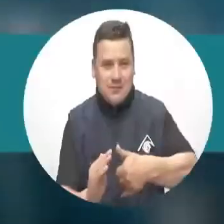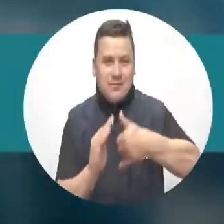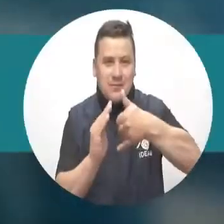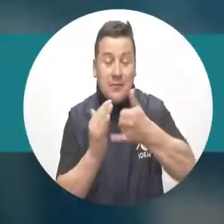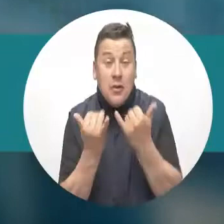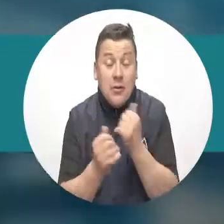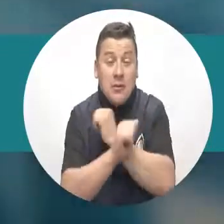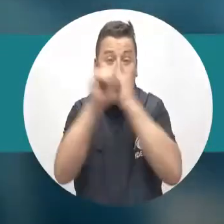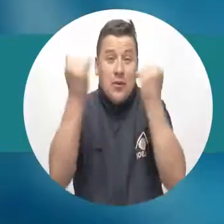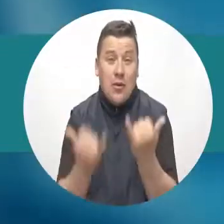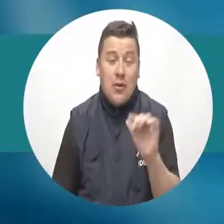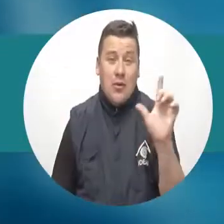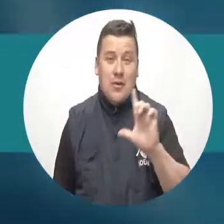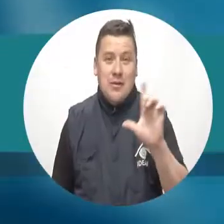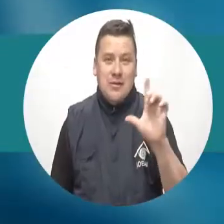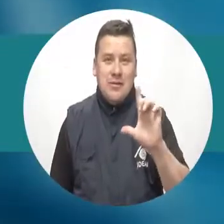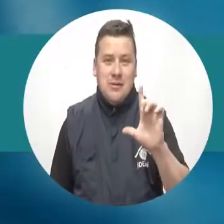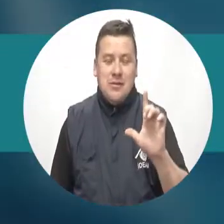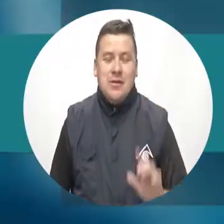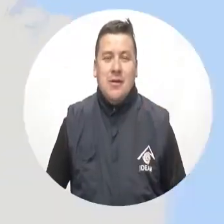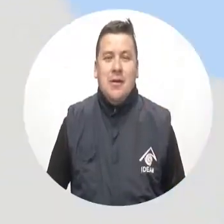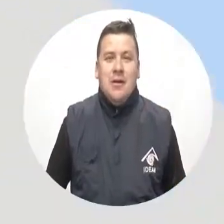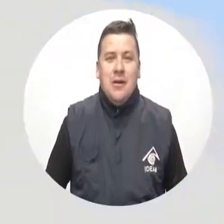de la mañana del lunes.